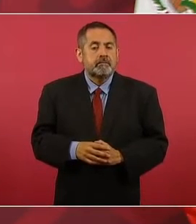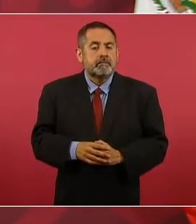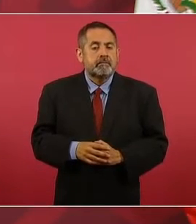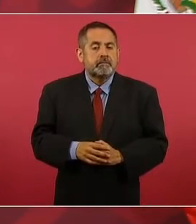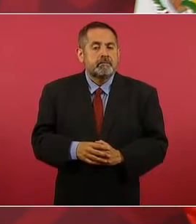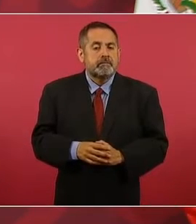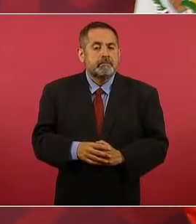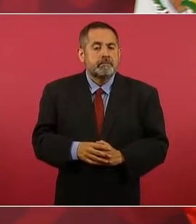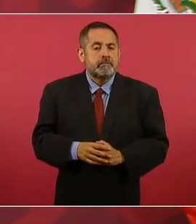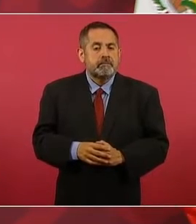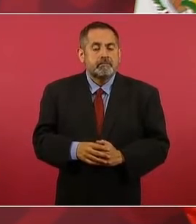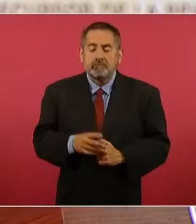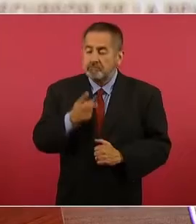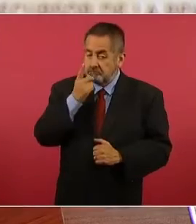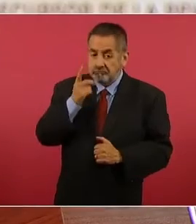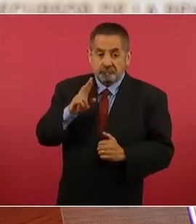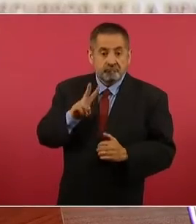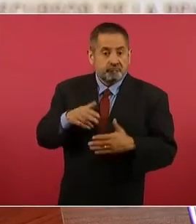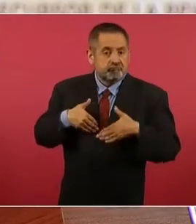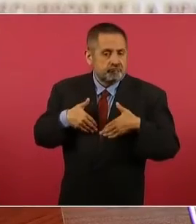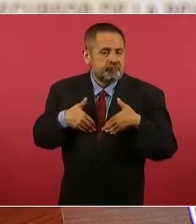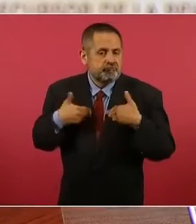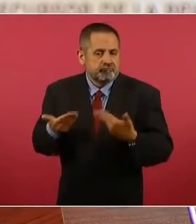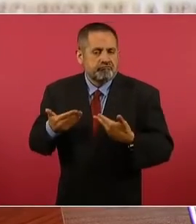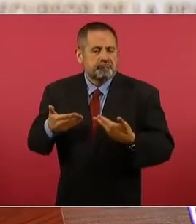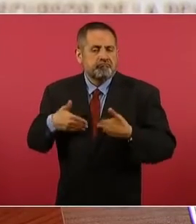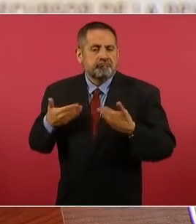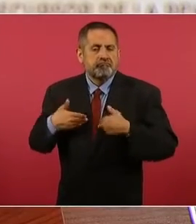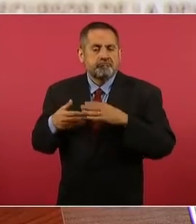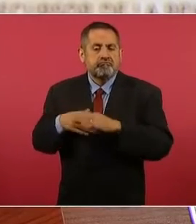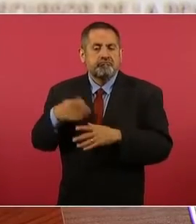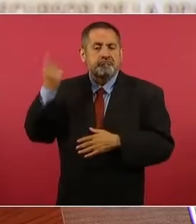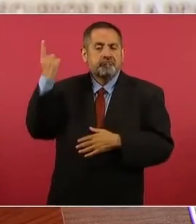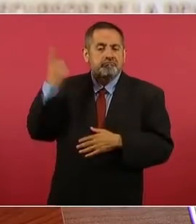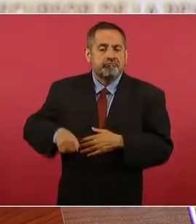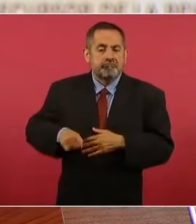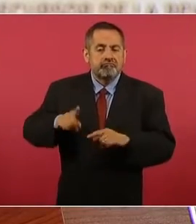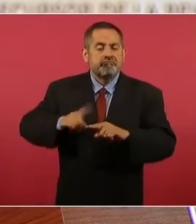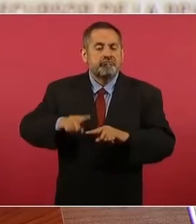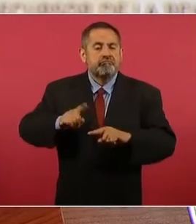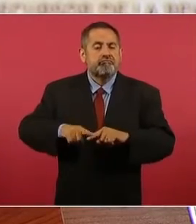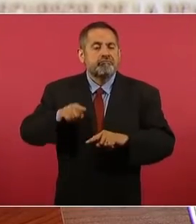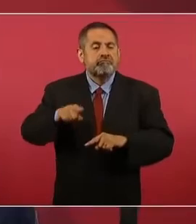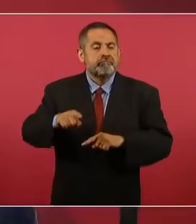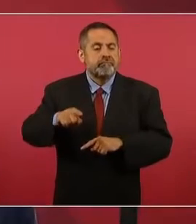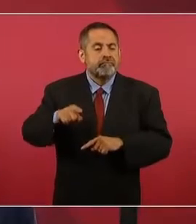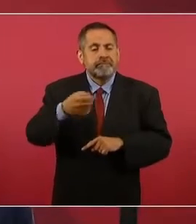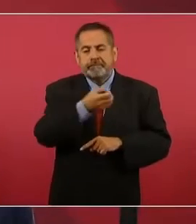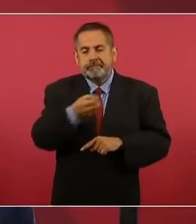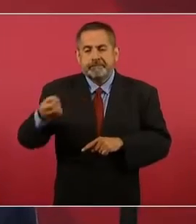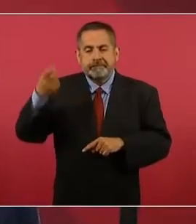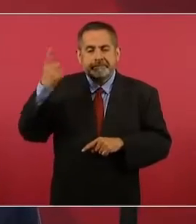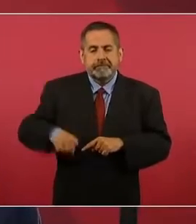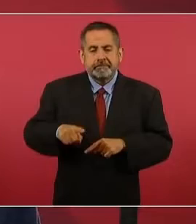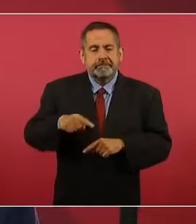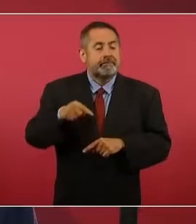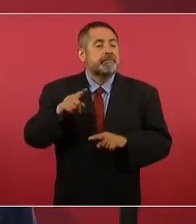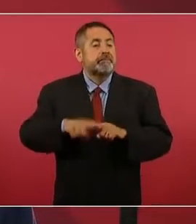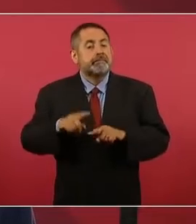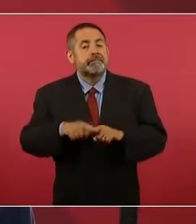Le dijo que la orden se había dado